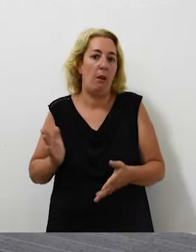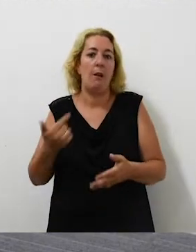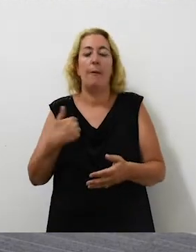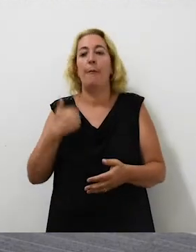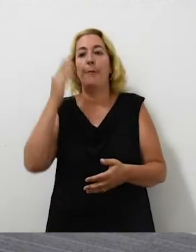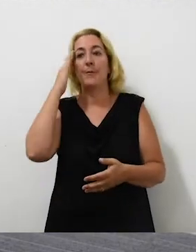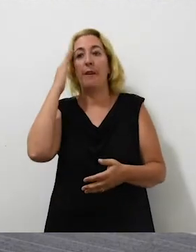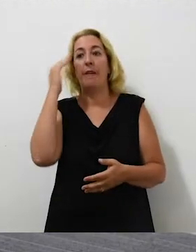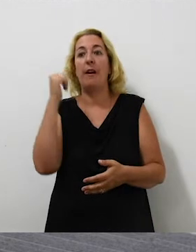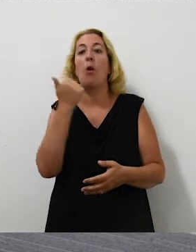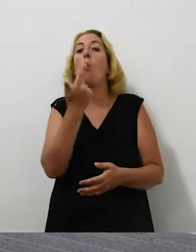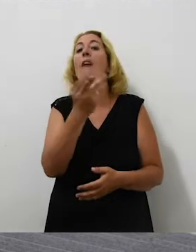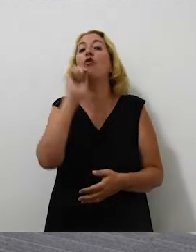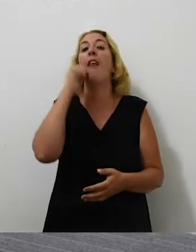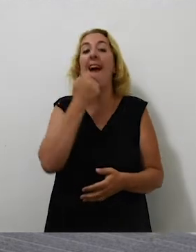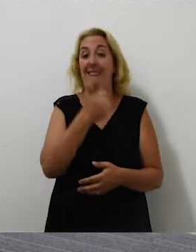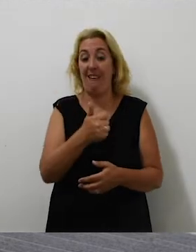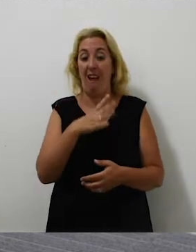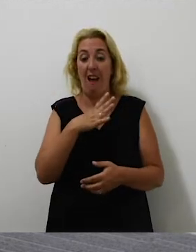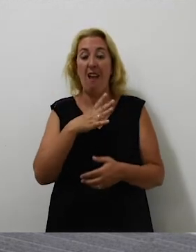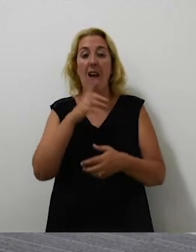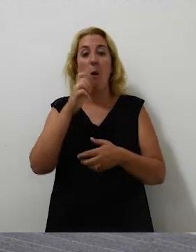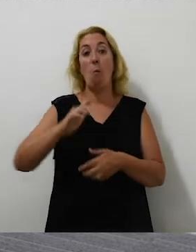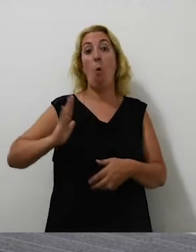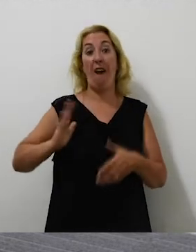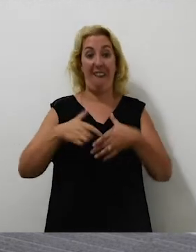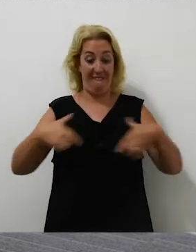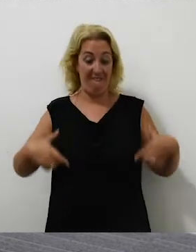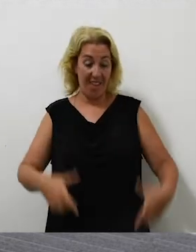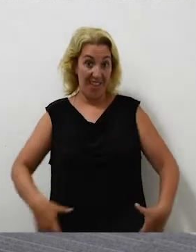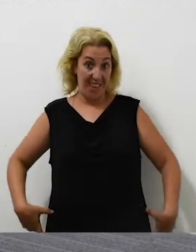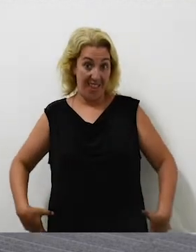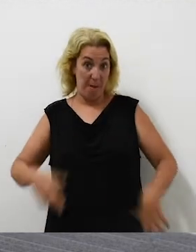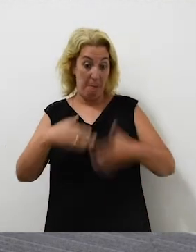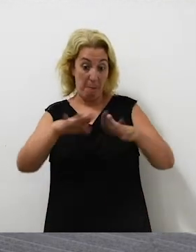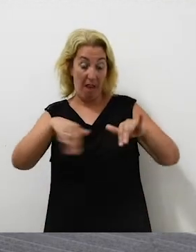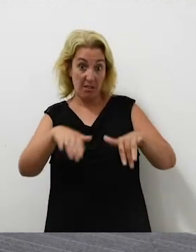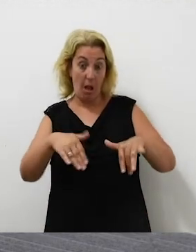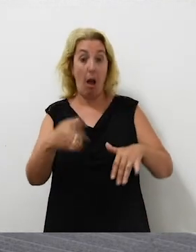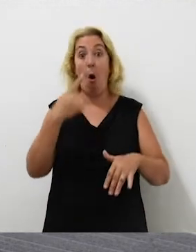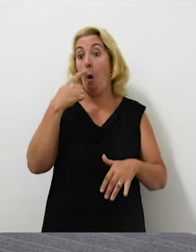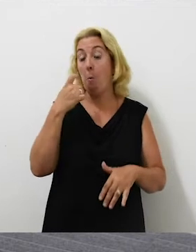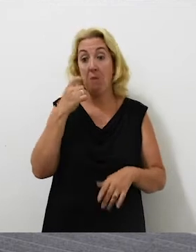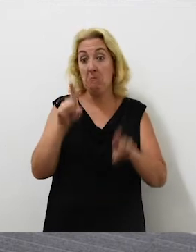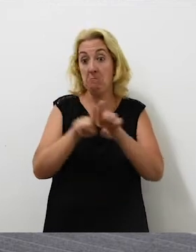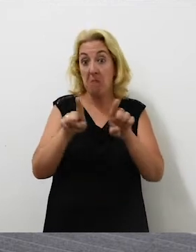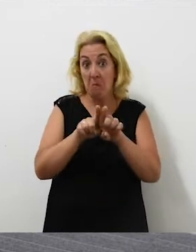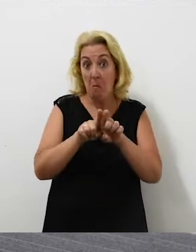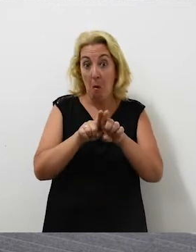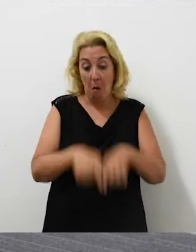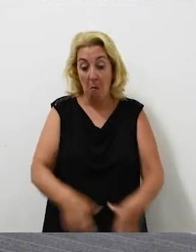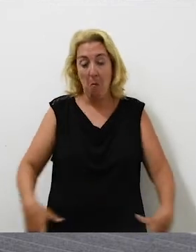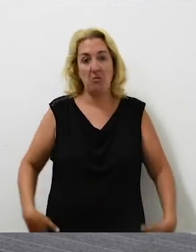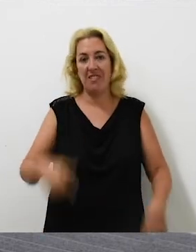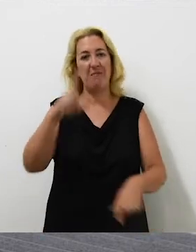cuánto like tiene una persona que está en bikini, aunque un hombre está en la playa también en la circunstancia, en bóxer o en